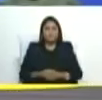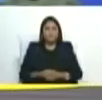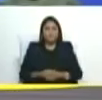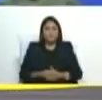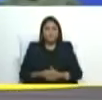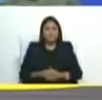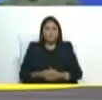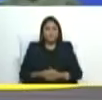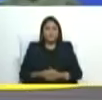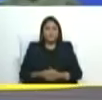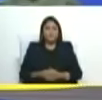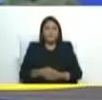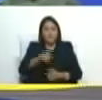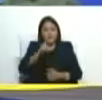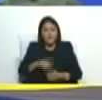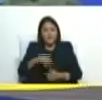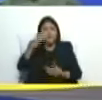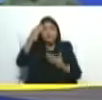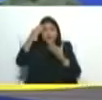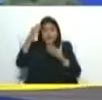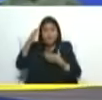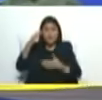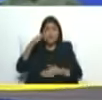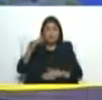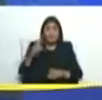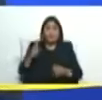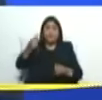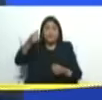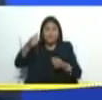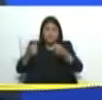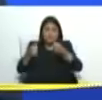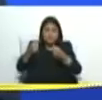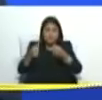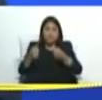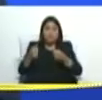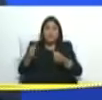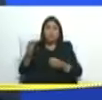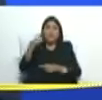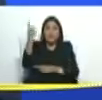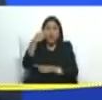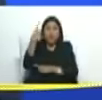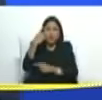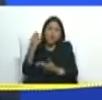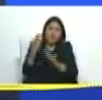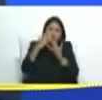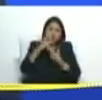y también saludé a los pilotos de un helicóptero de apoyo que llevamos también